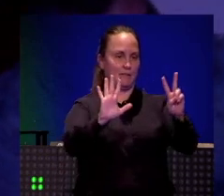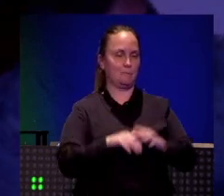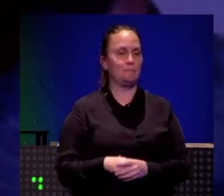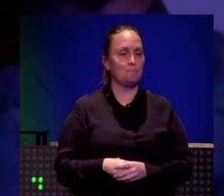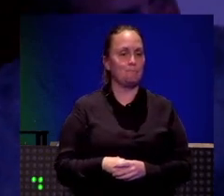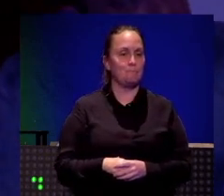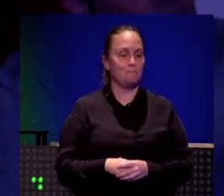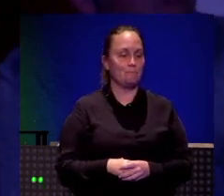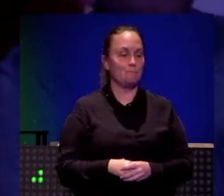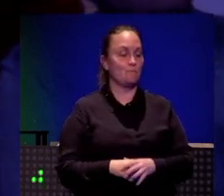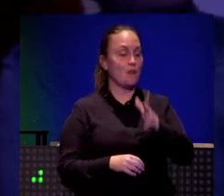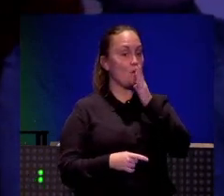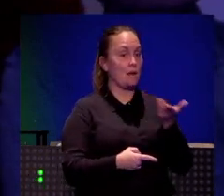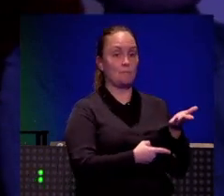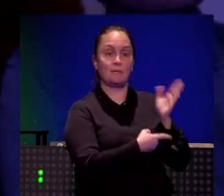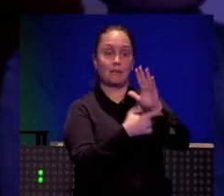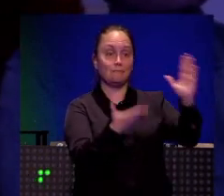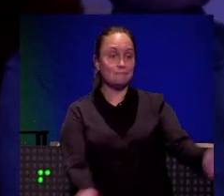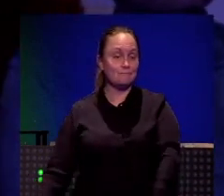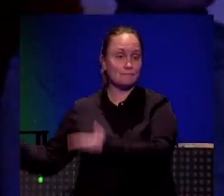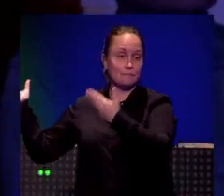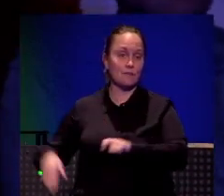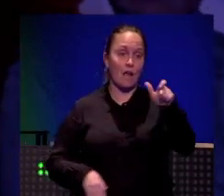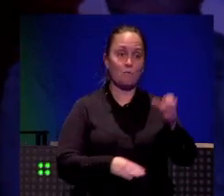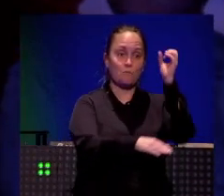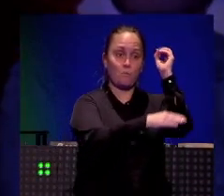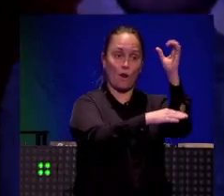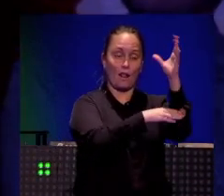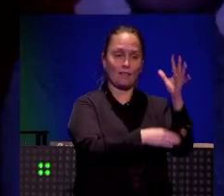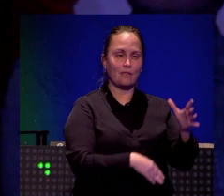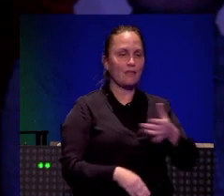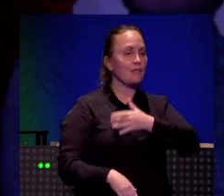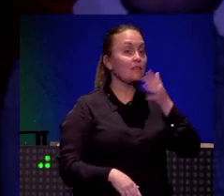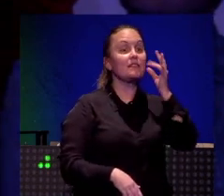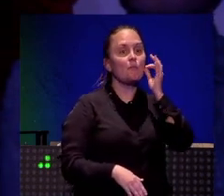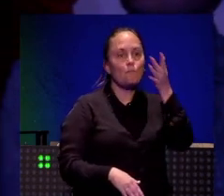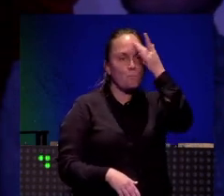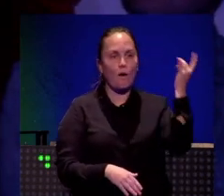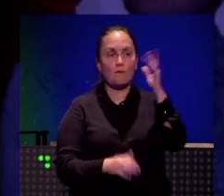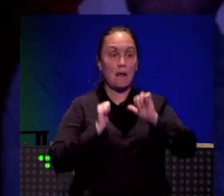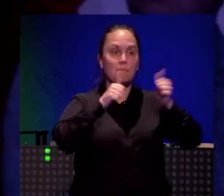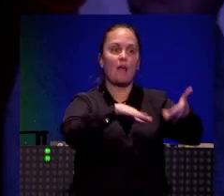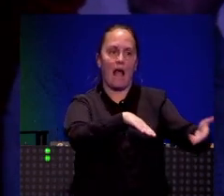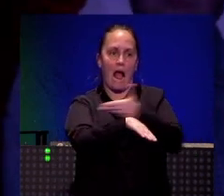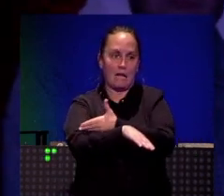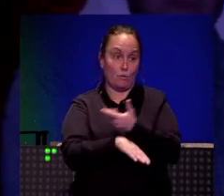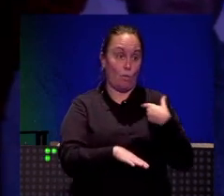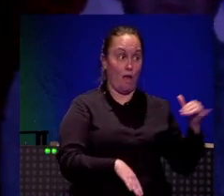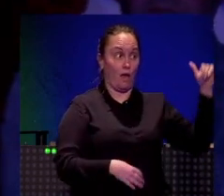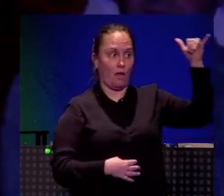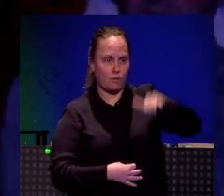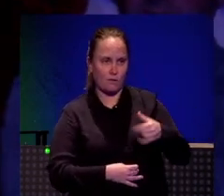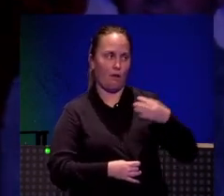Y así estamos, ahora vamos a presentar a la siguiente, la siguiente ponente por fin sí que me contó algo antes de incluso recién aterrizada.